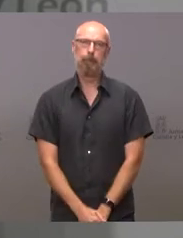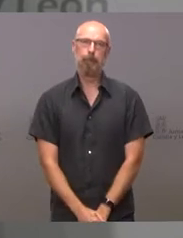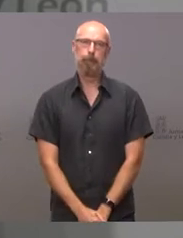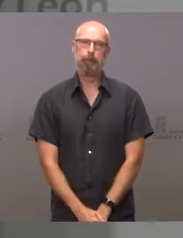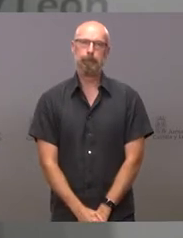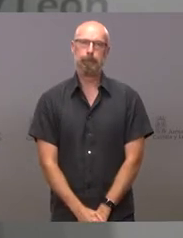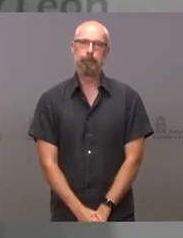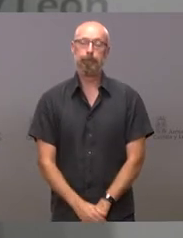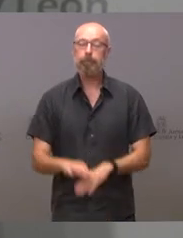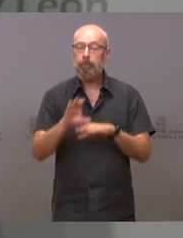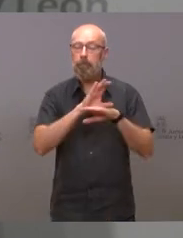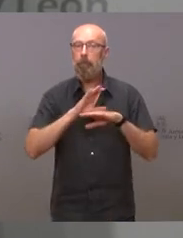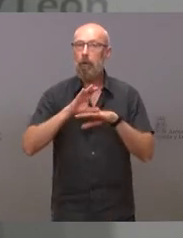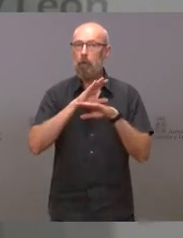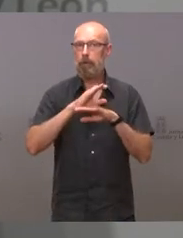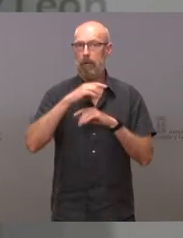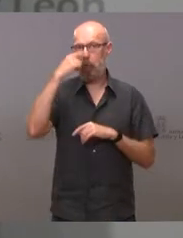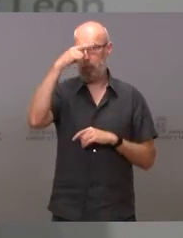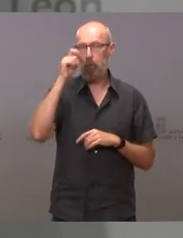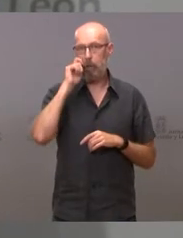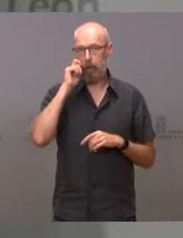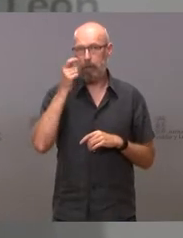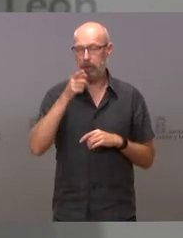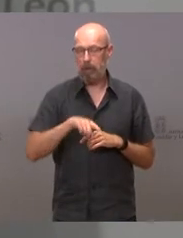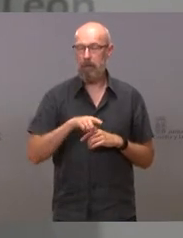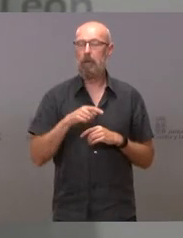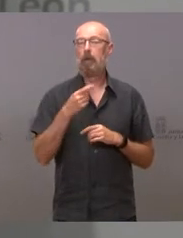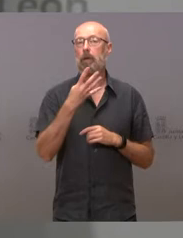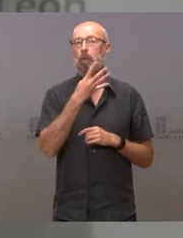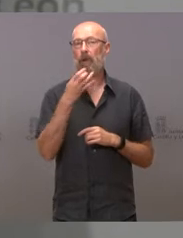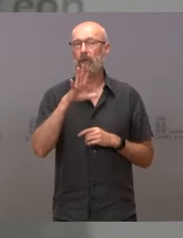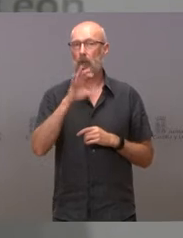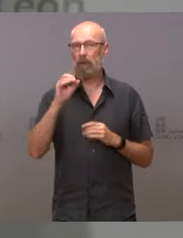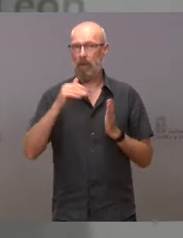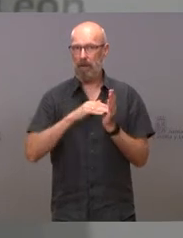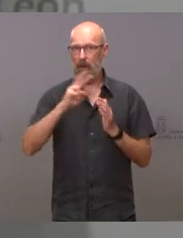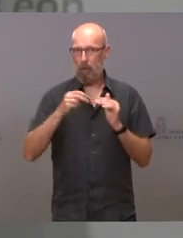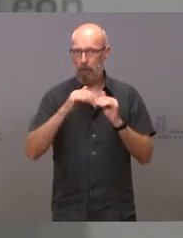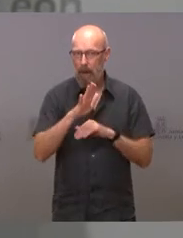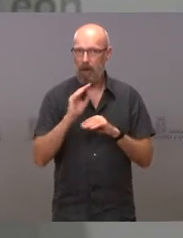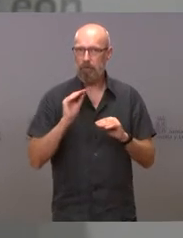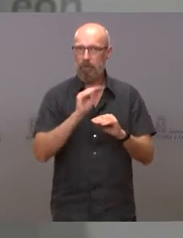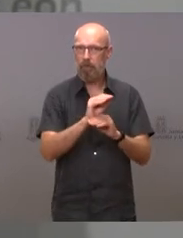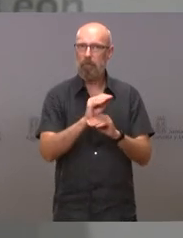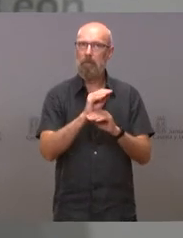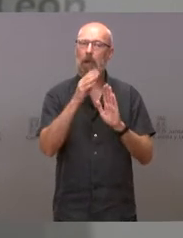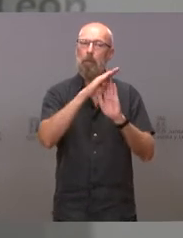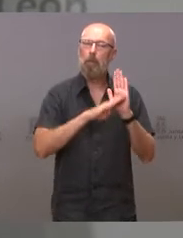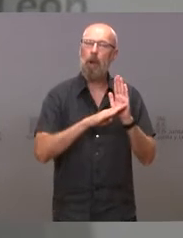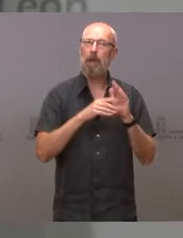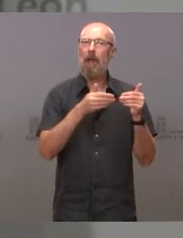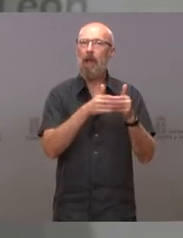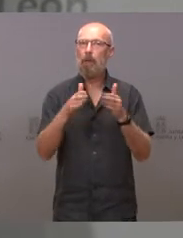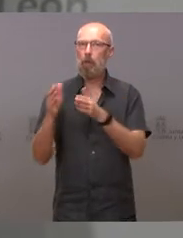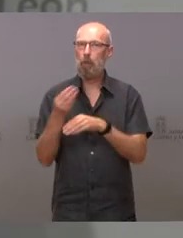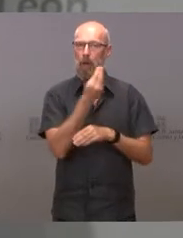La Consejería de Cultura y Turismo aprueba más de 450.000 euros para el programa de apertura de monumentos en el